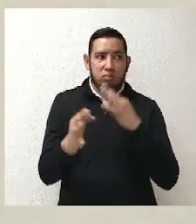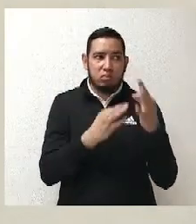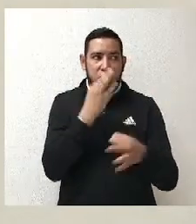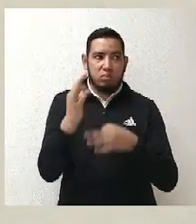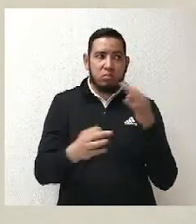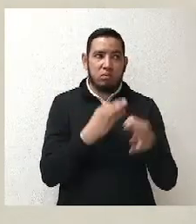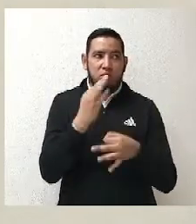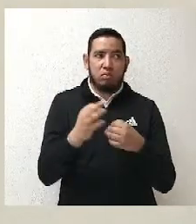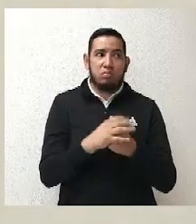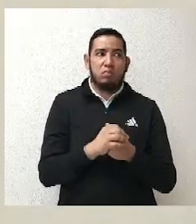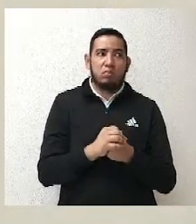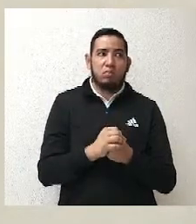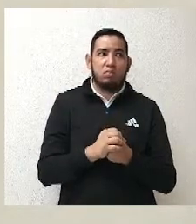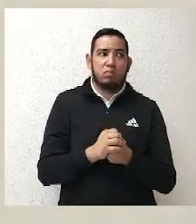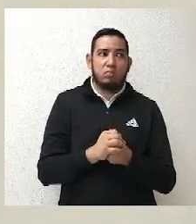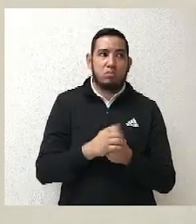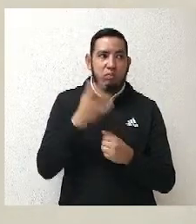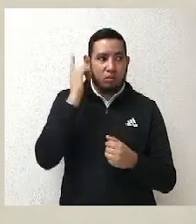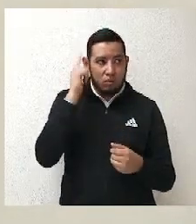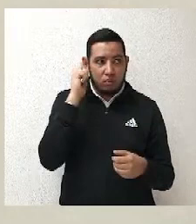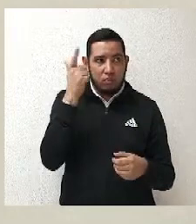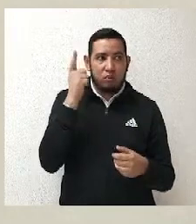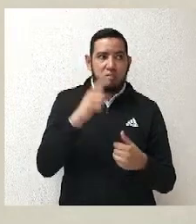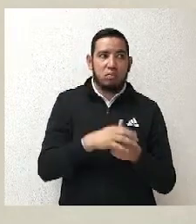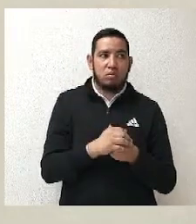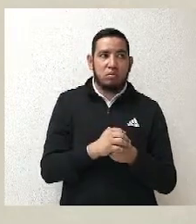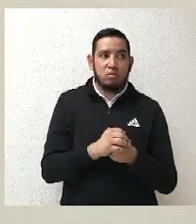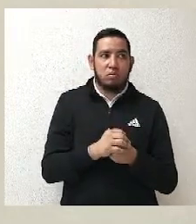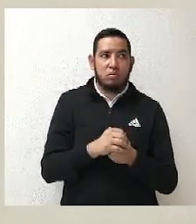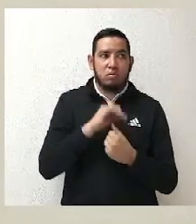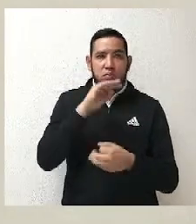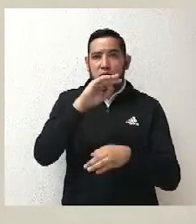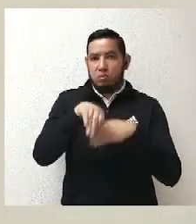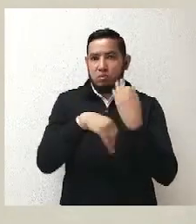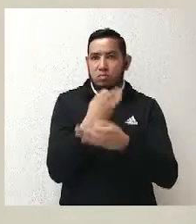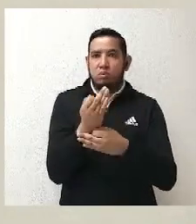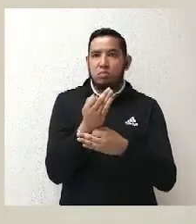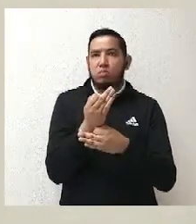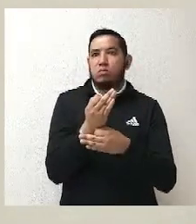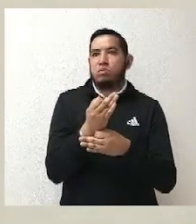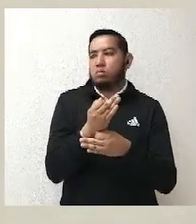sus órdenes, ojalá que pues podamos tener una discusión.